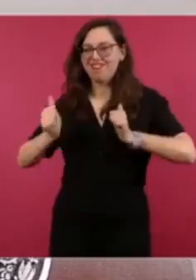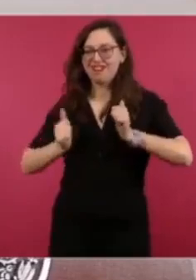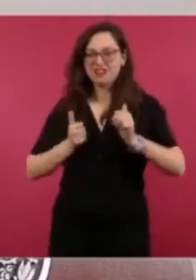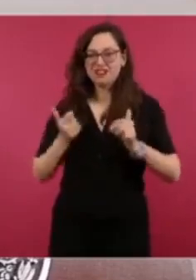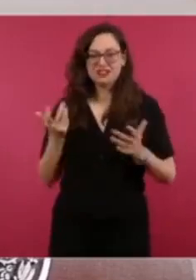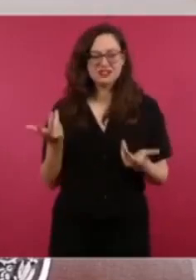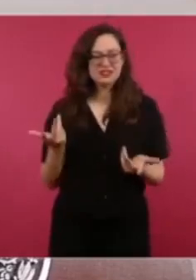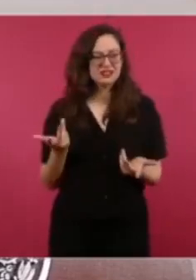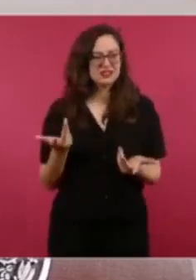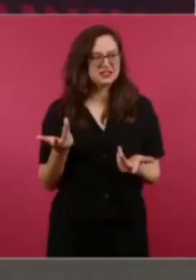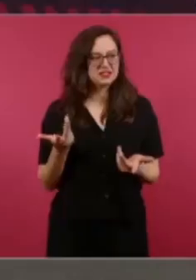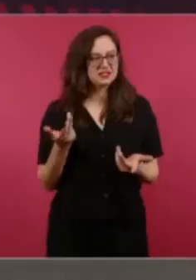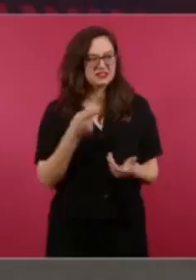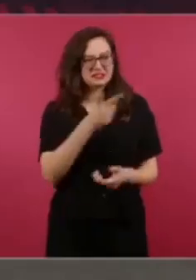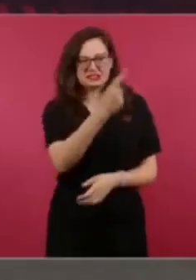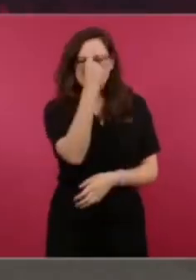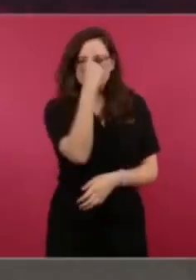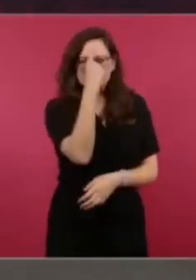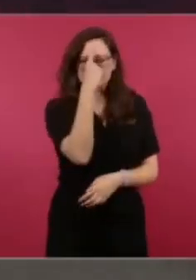dinero